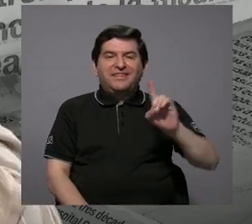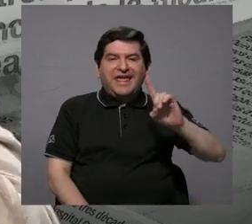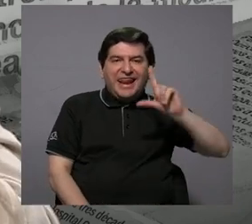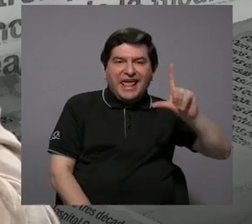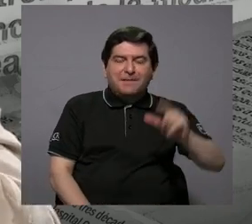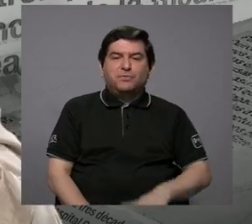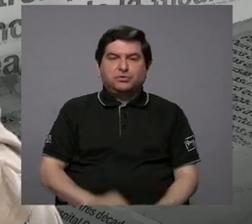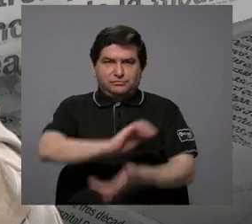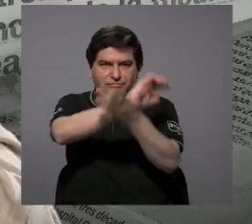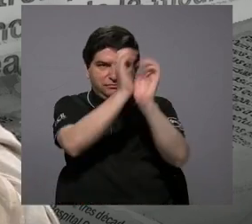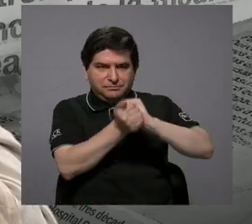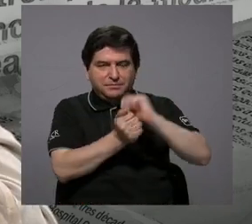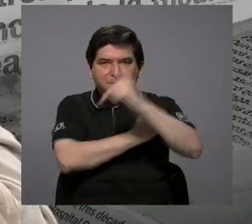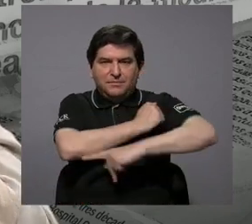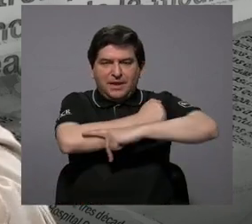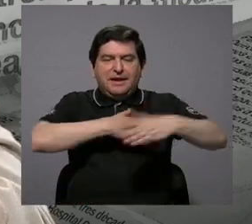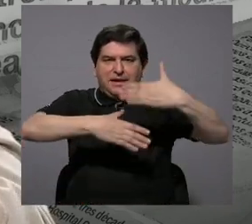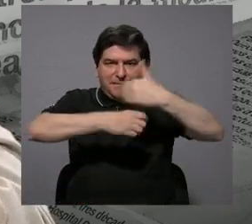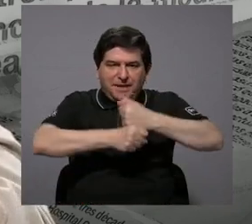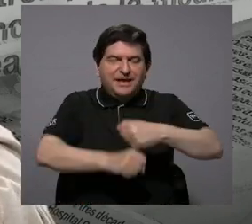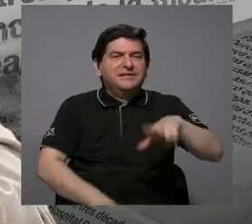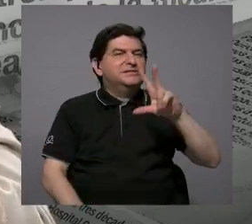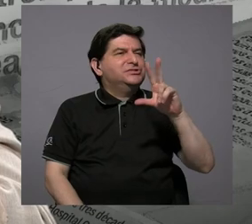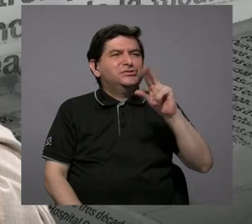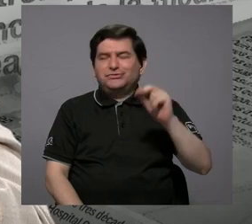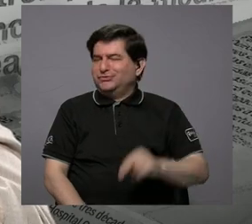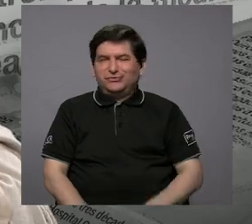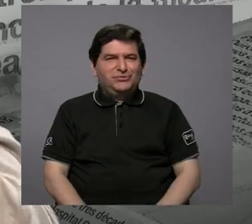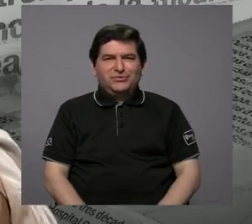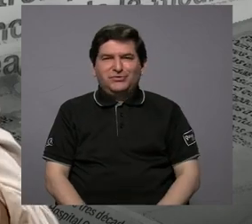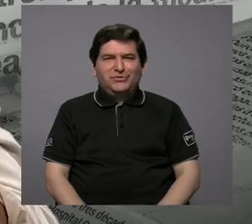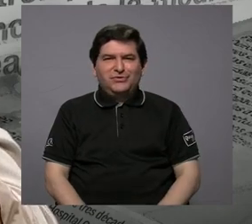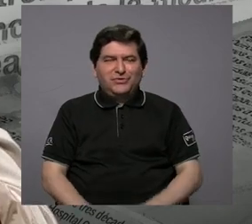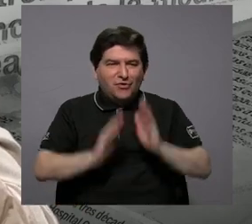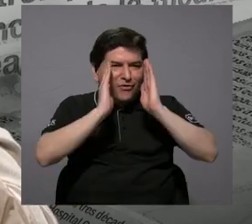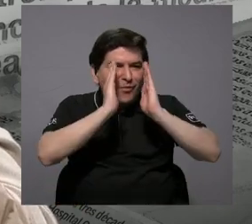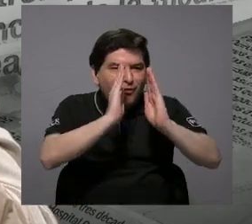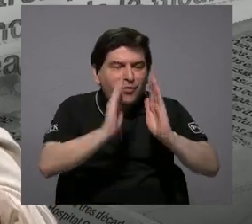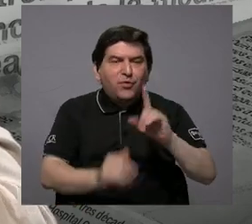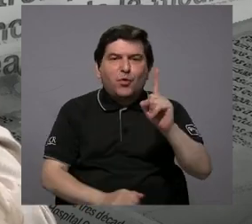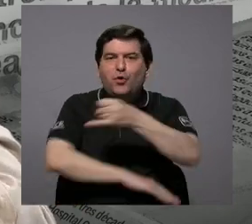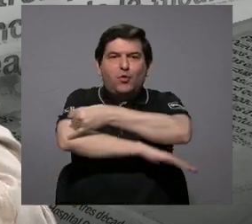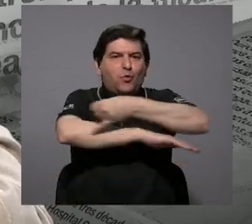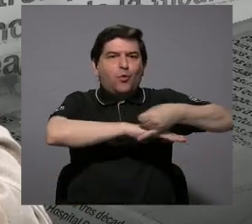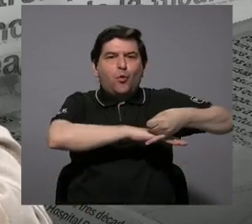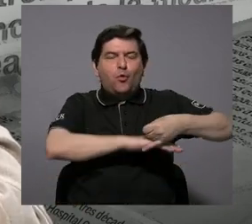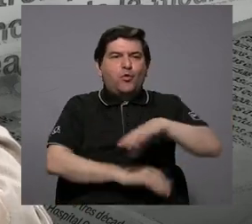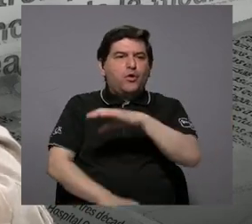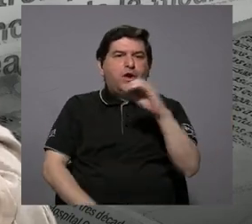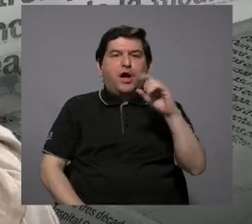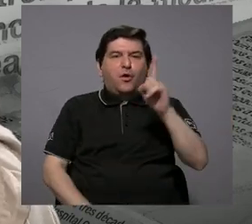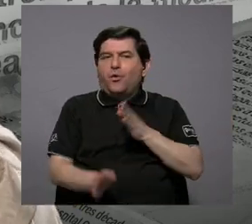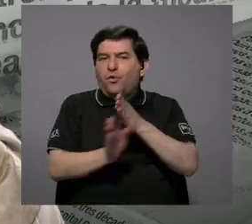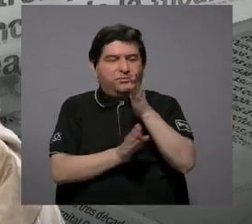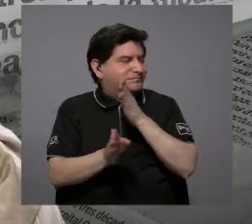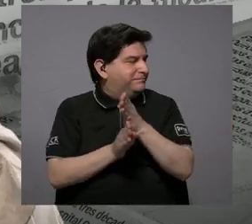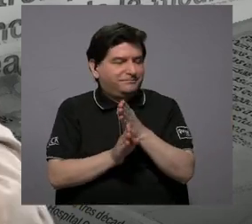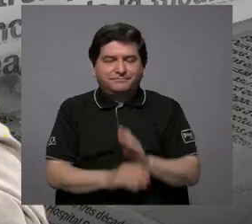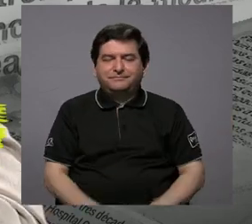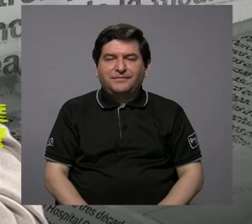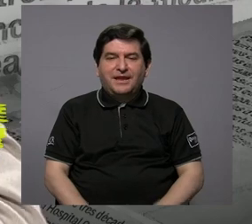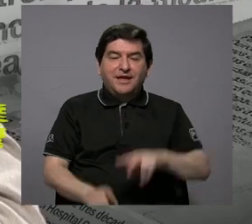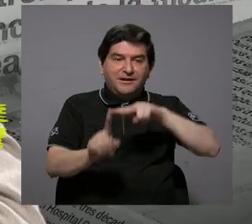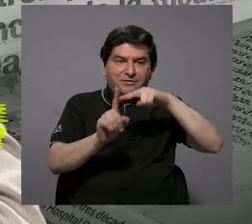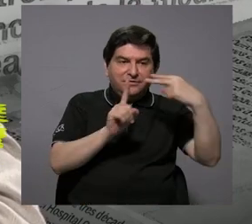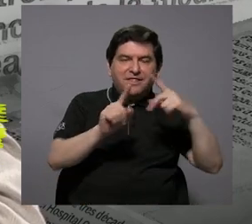transición que el país quiere ir realizando no es algo que se ataca desde una de las ingenierías o solamente de una carrera, sino que es